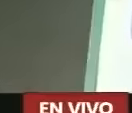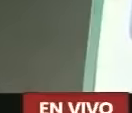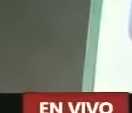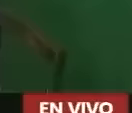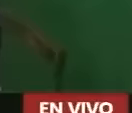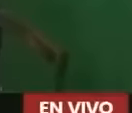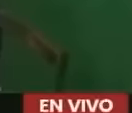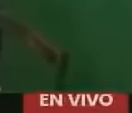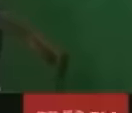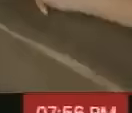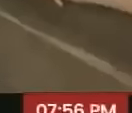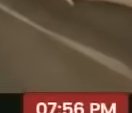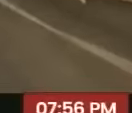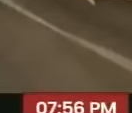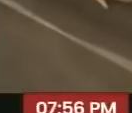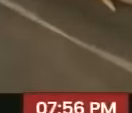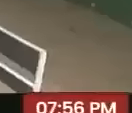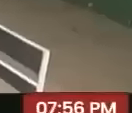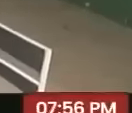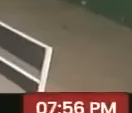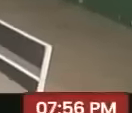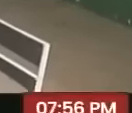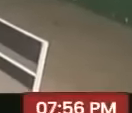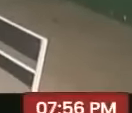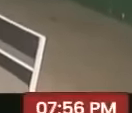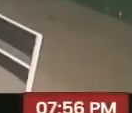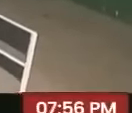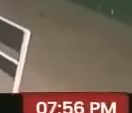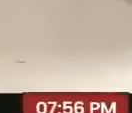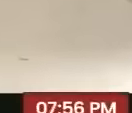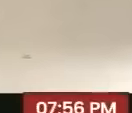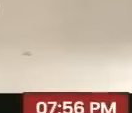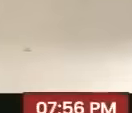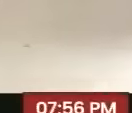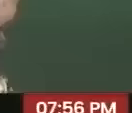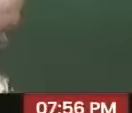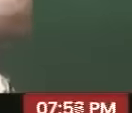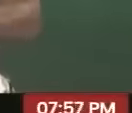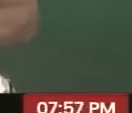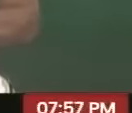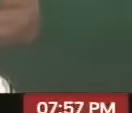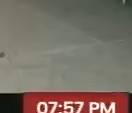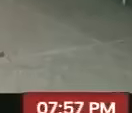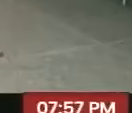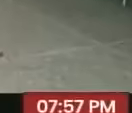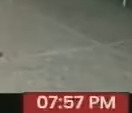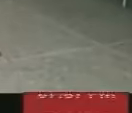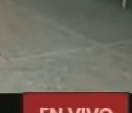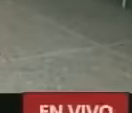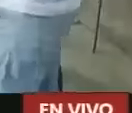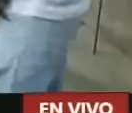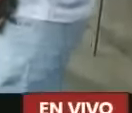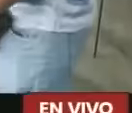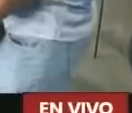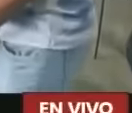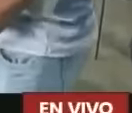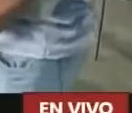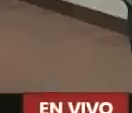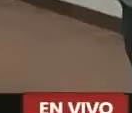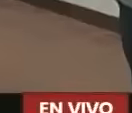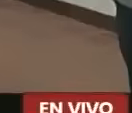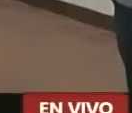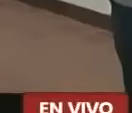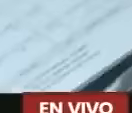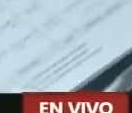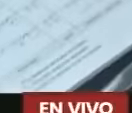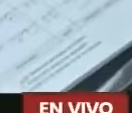Vamos a Este proceso Para mí Es algo maravilloso De mucha importancia Esto es algo Inédito Único en el mundo Donde se le da